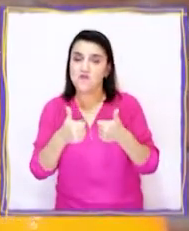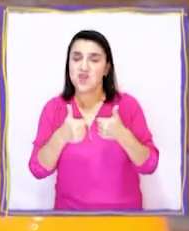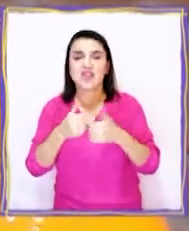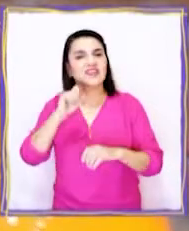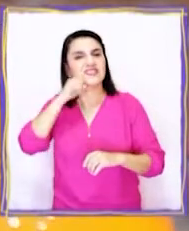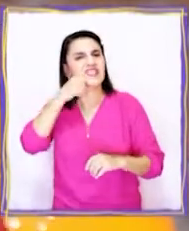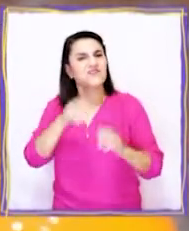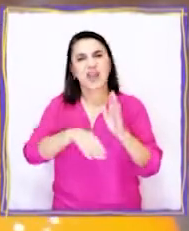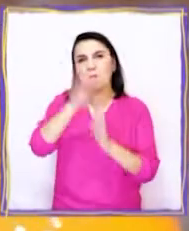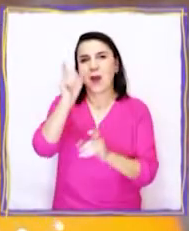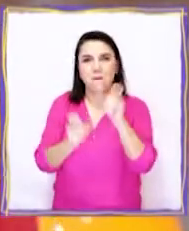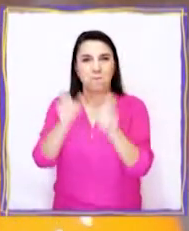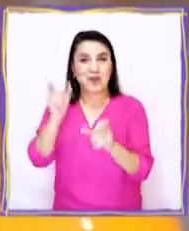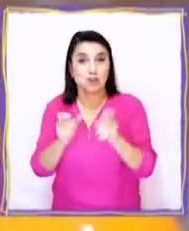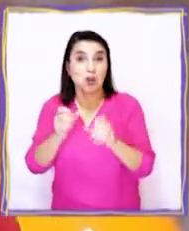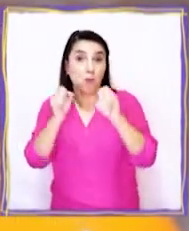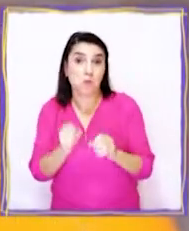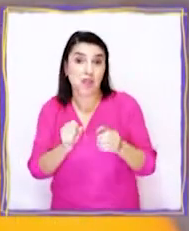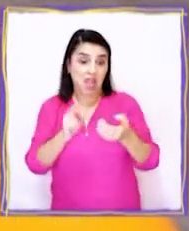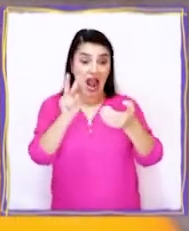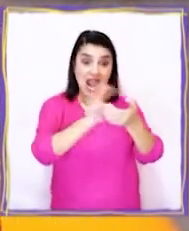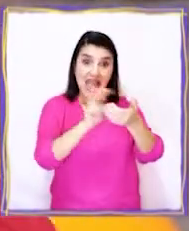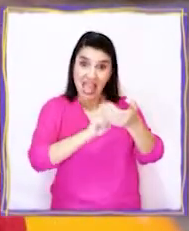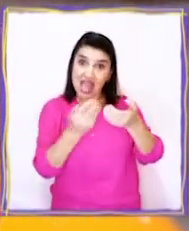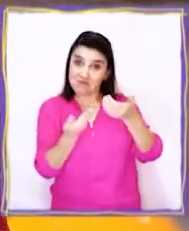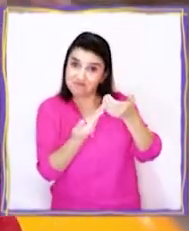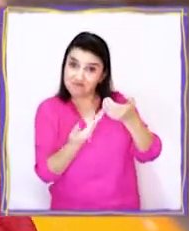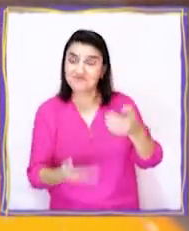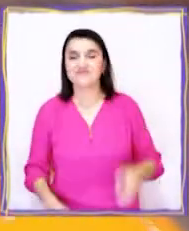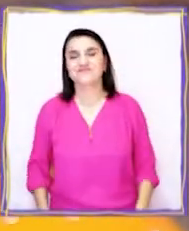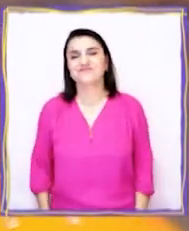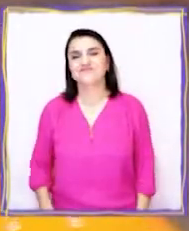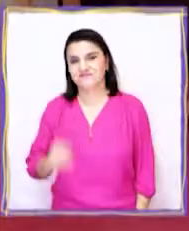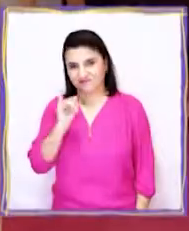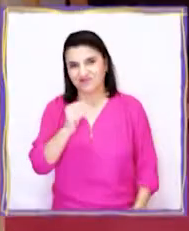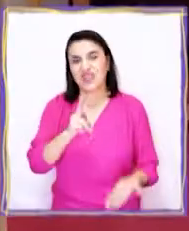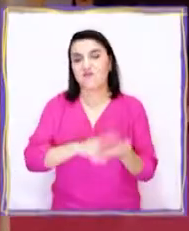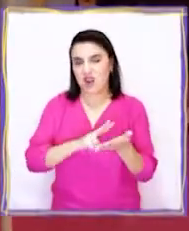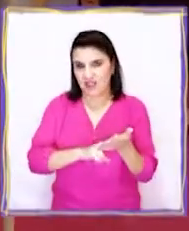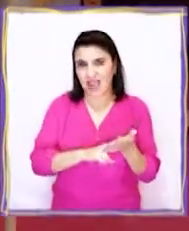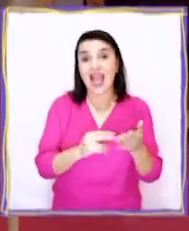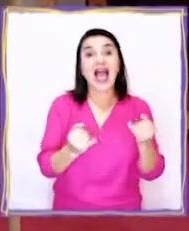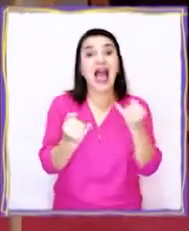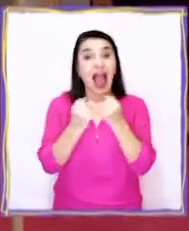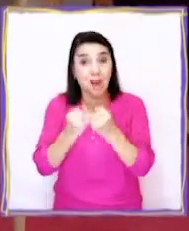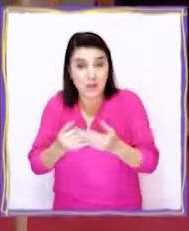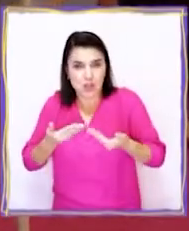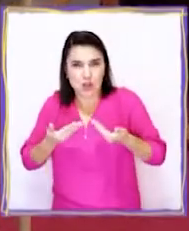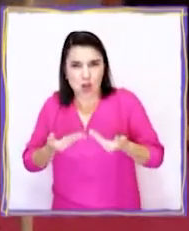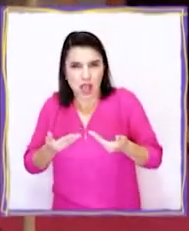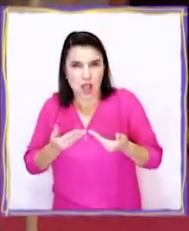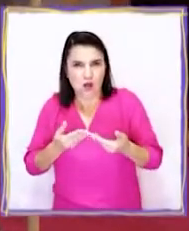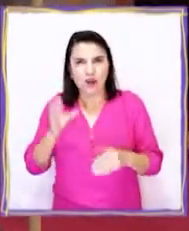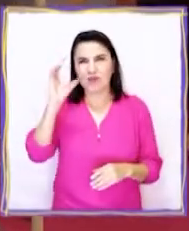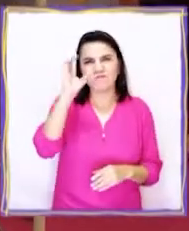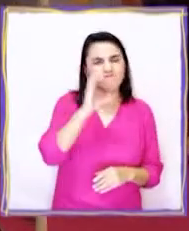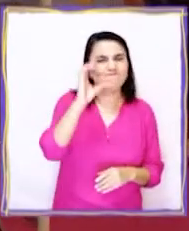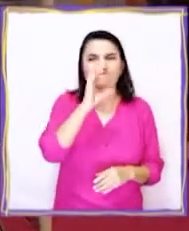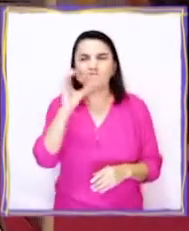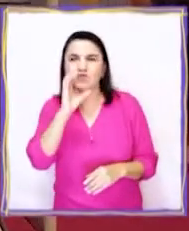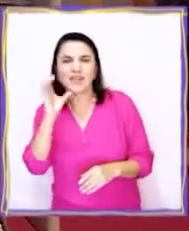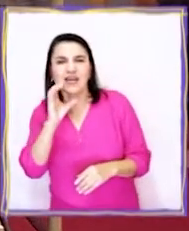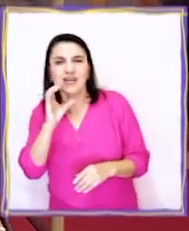bien, porque así más personas pueden leer. ¡Es cierto! Amigos, ahora tenemos que buscar los